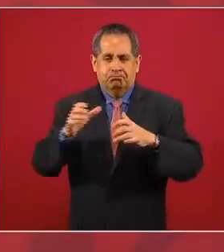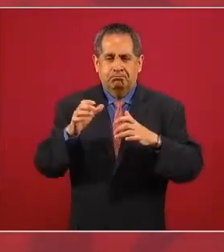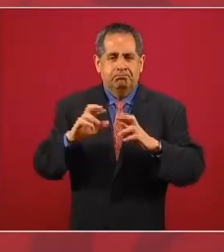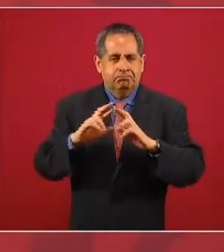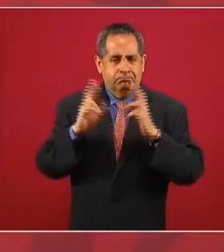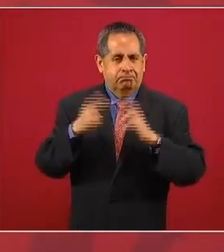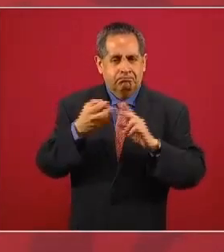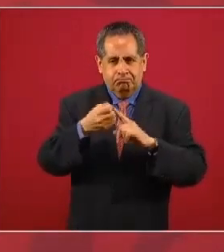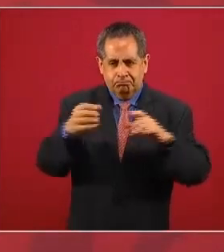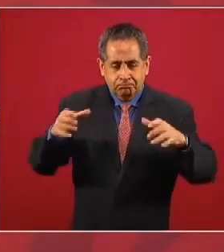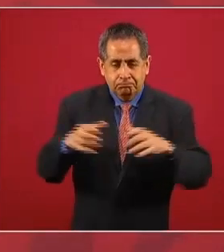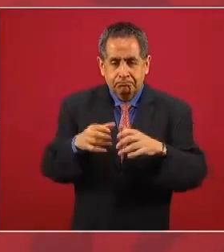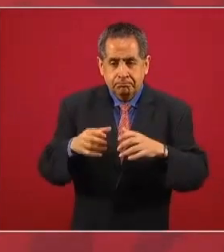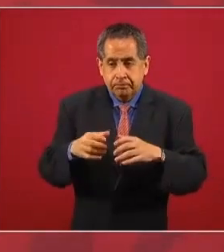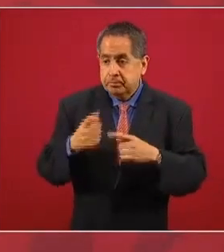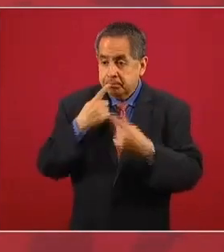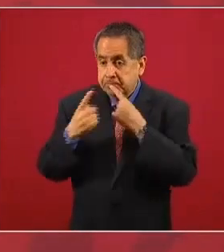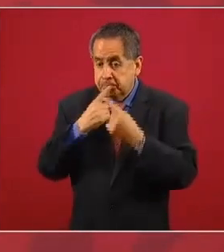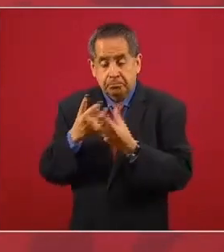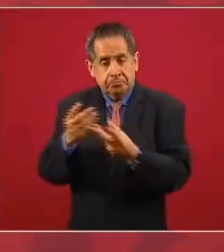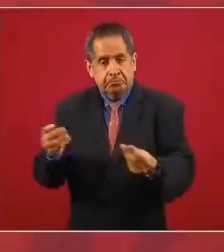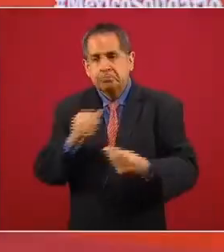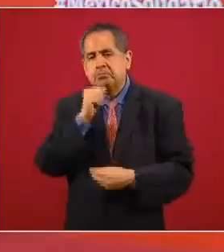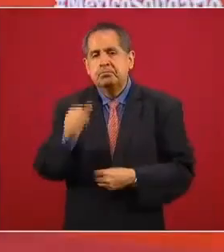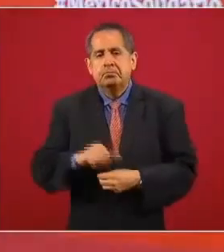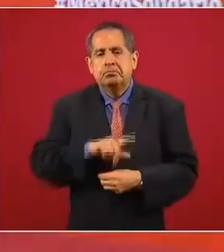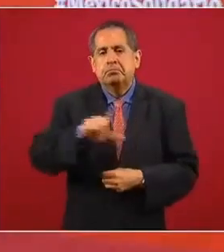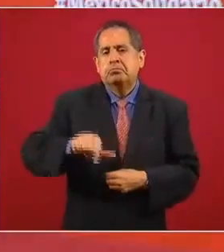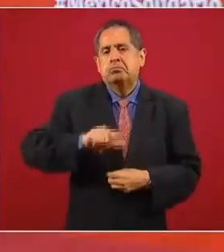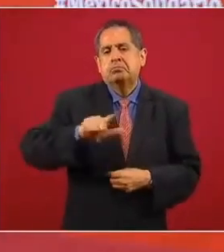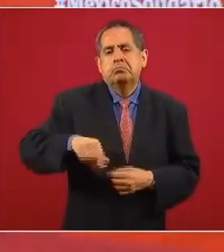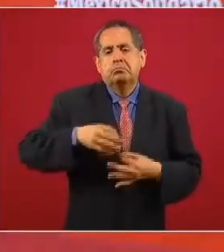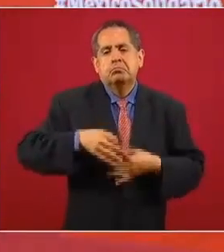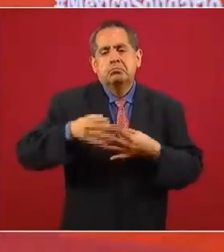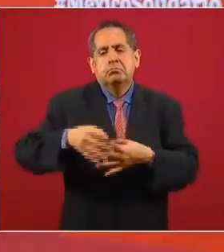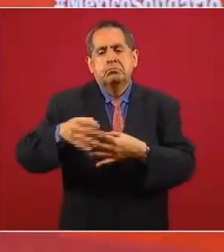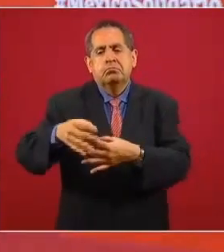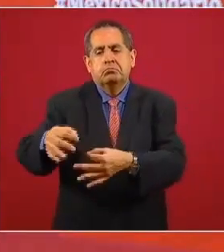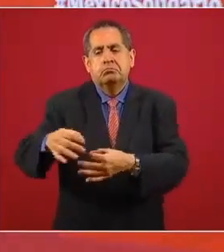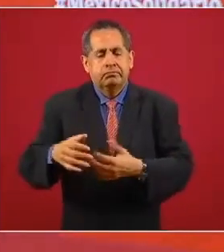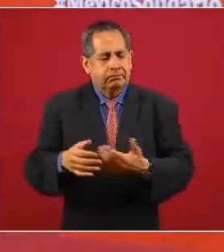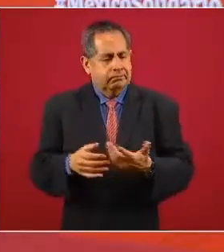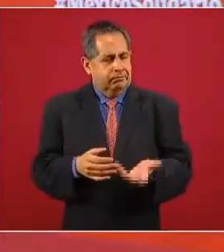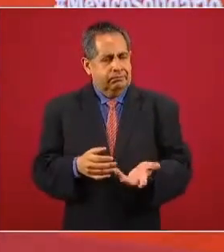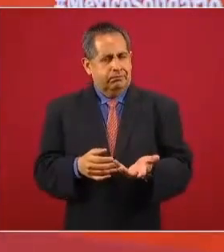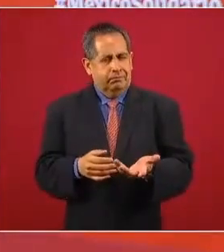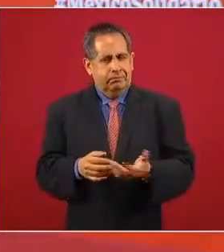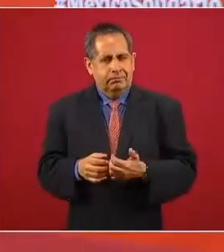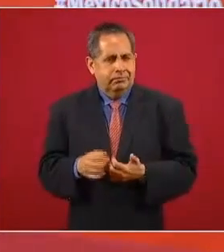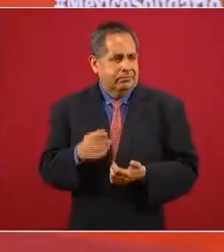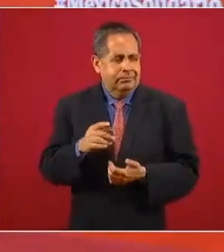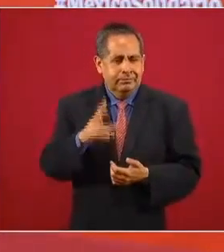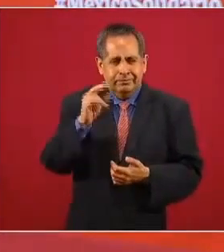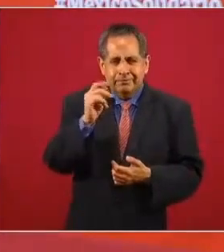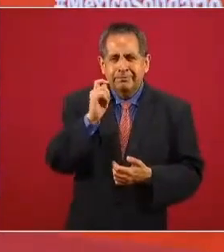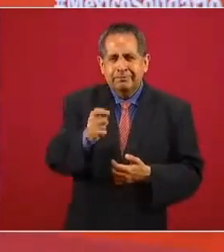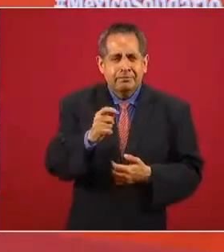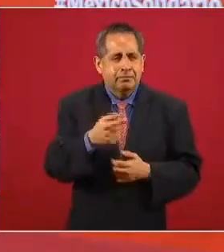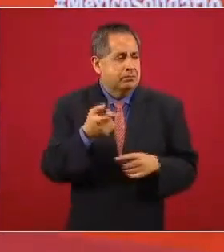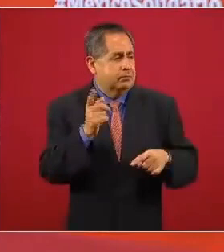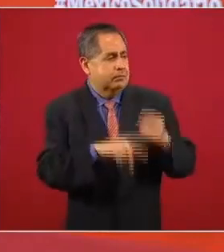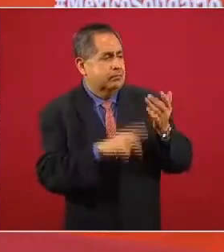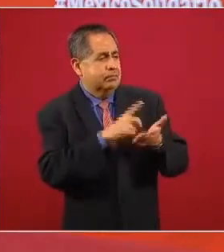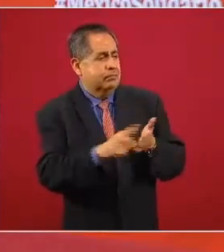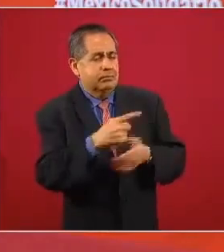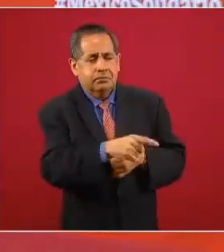se resolviera sobre esta iniciativa, que no es quitarle derechos a nadie,